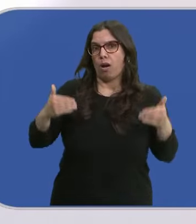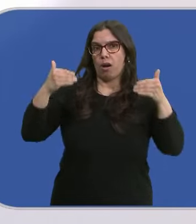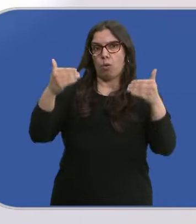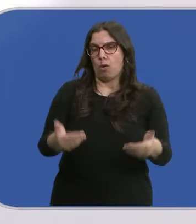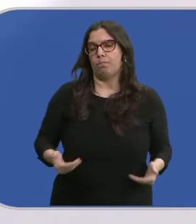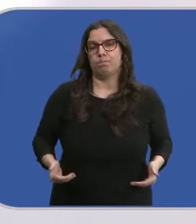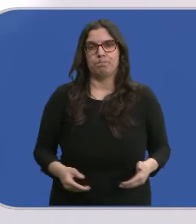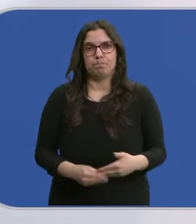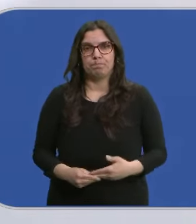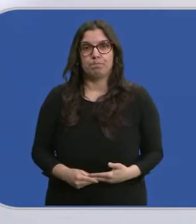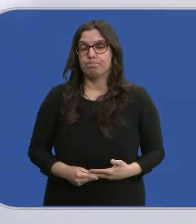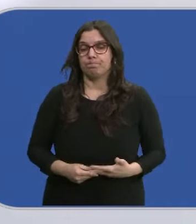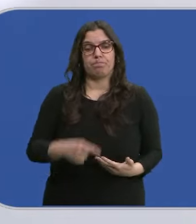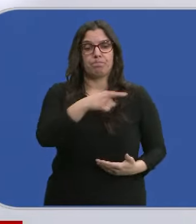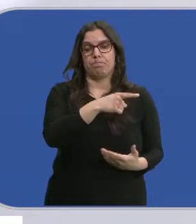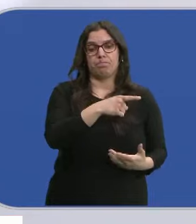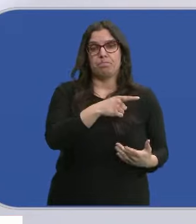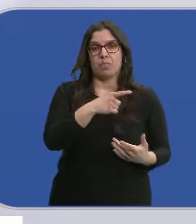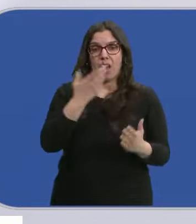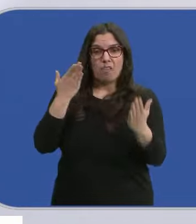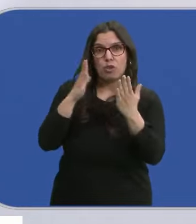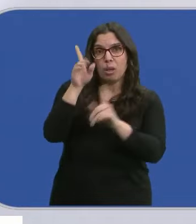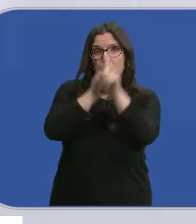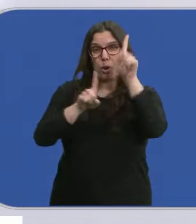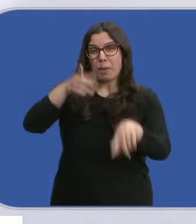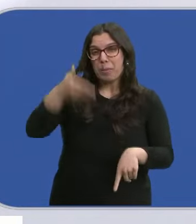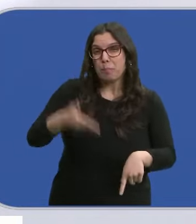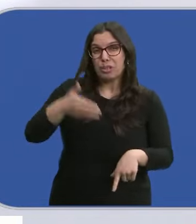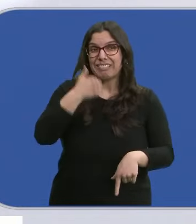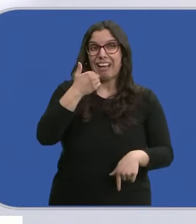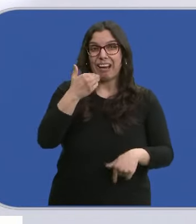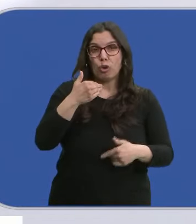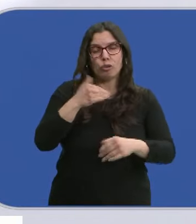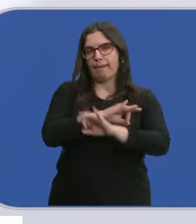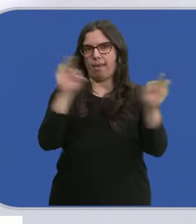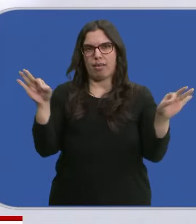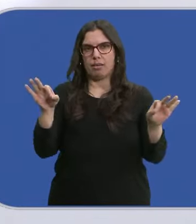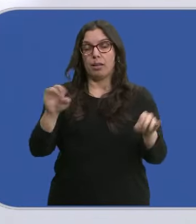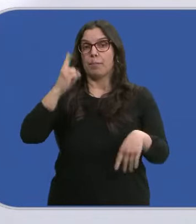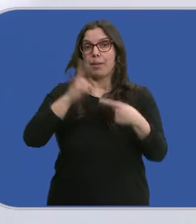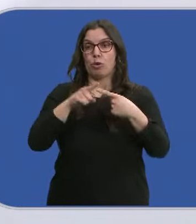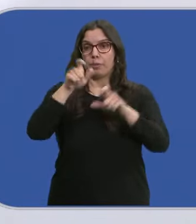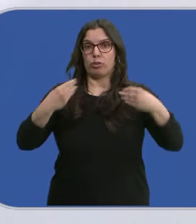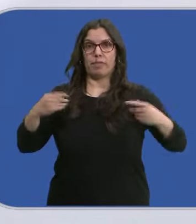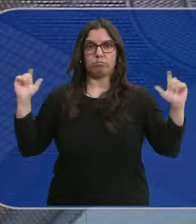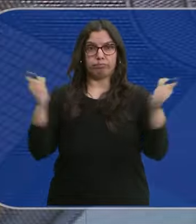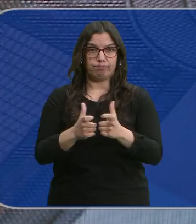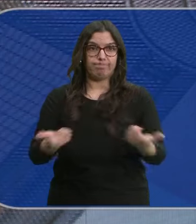durante todos estos años. No afrontan ninguno de los problemas esenciales de la comunidad. En primer lugar, la despoblación.